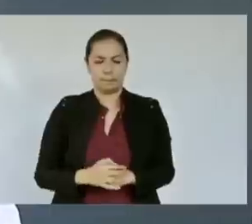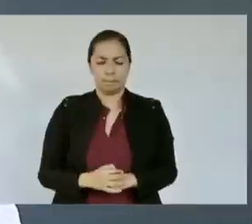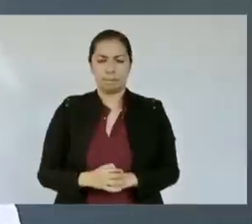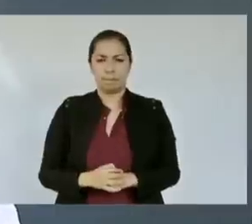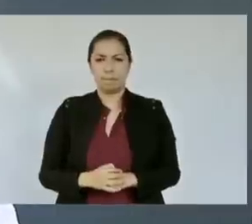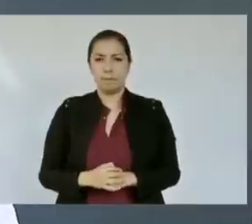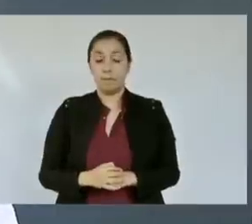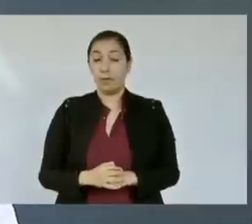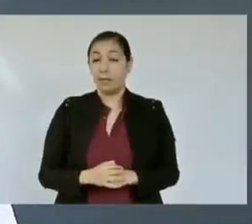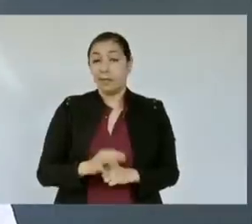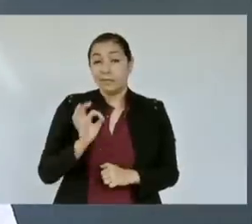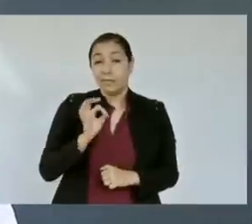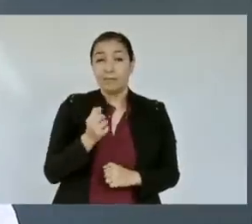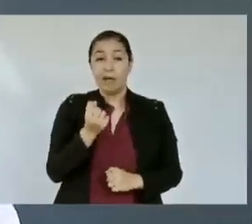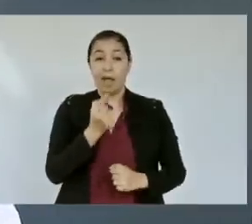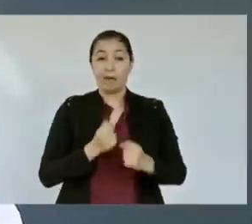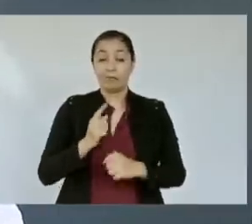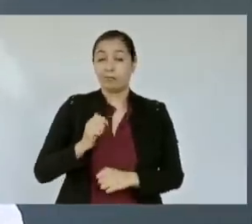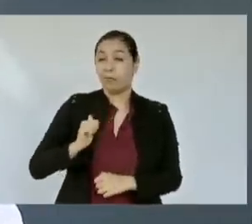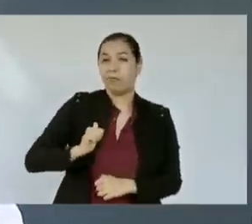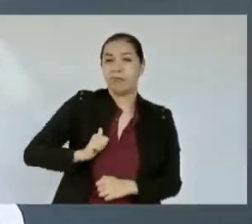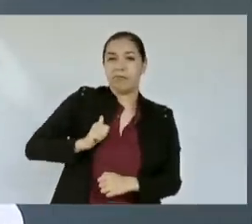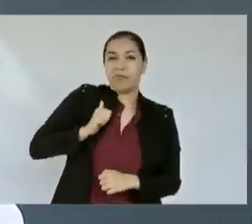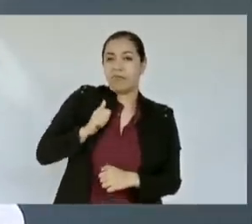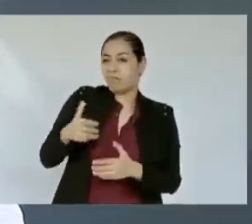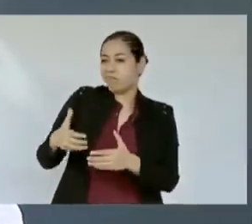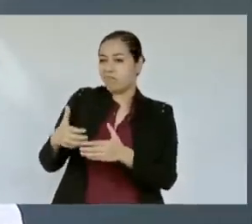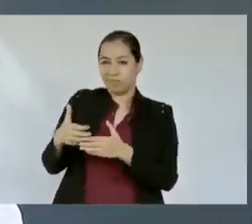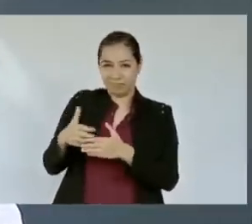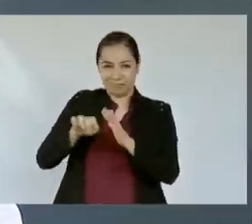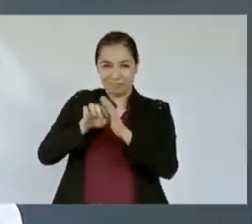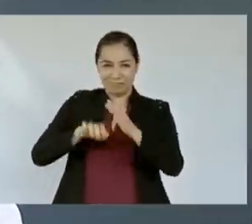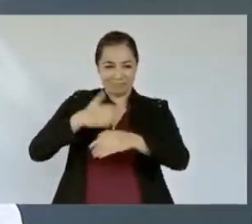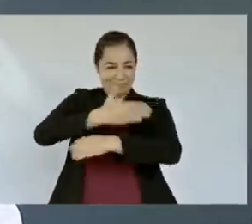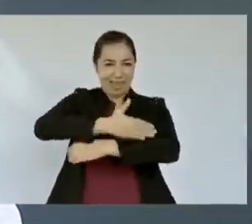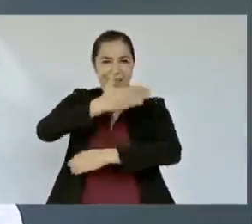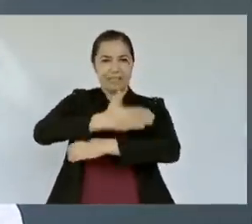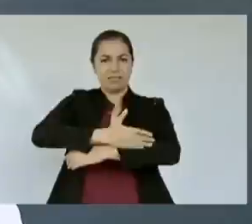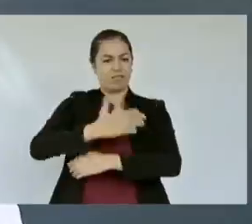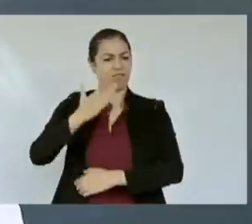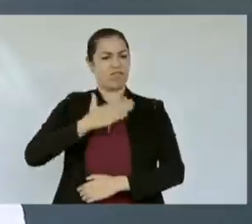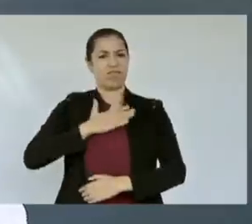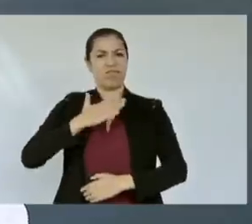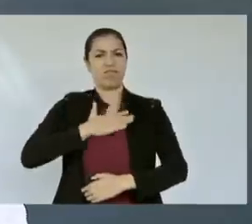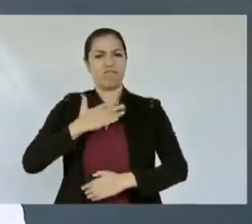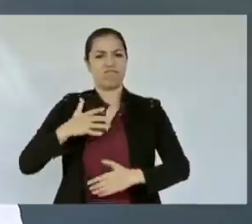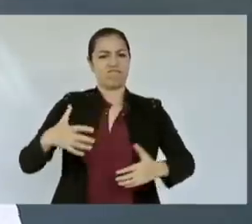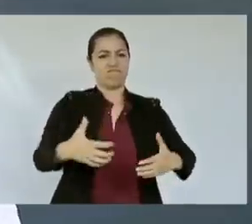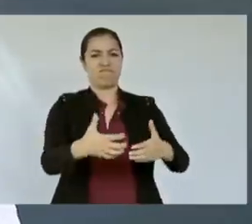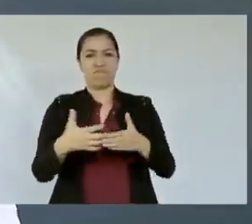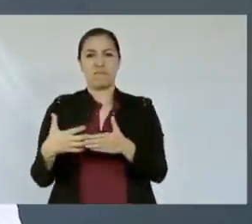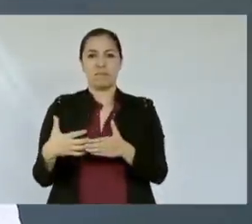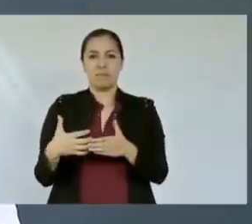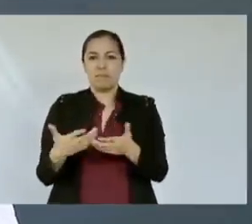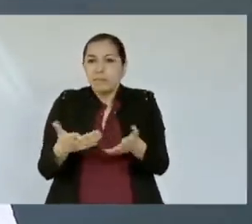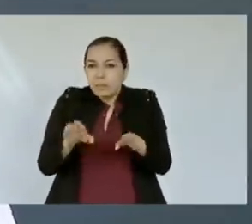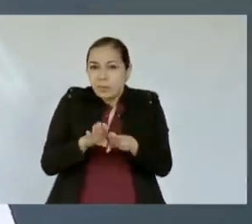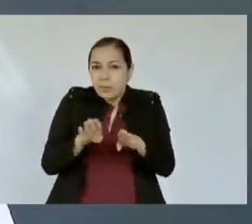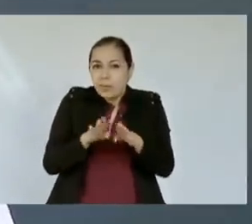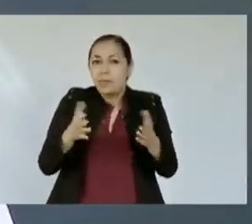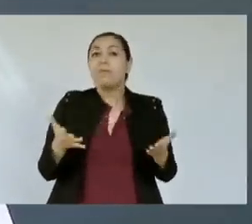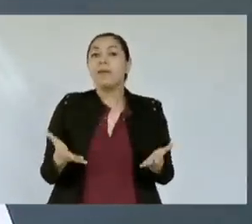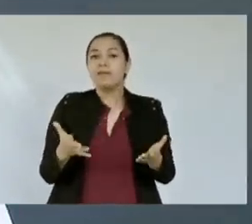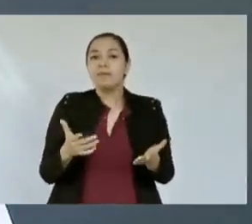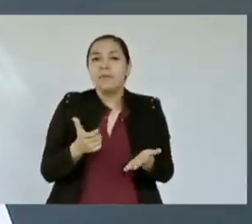se apoderan unos cuantos de las casetas no hay ingresos para la hacienda pública